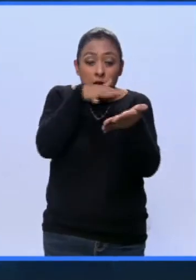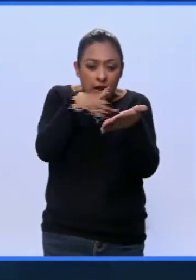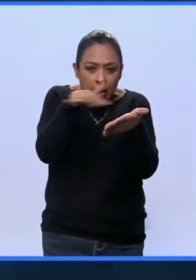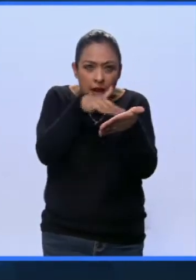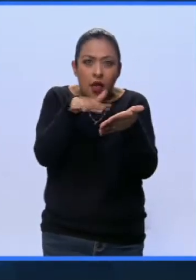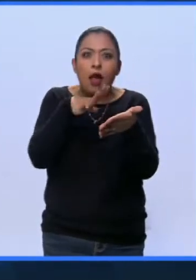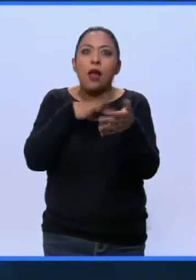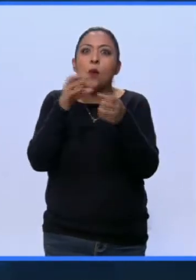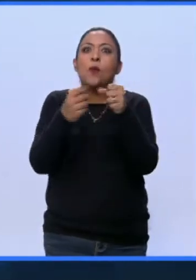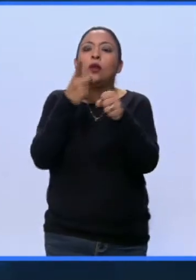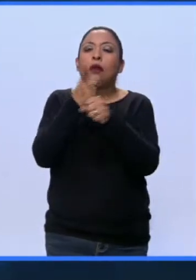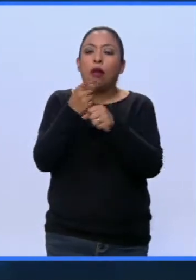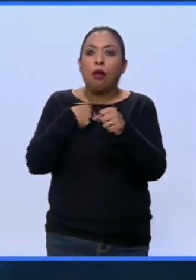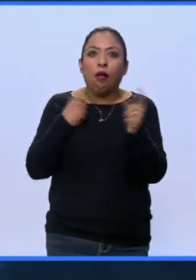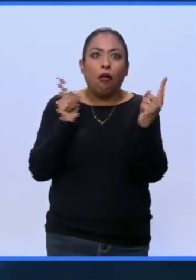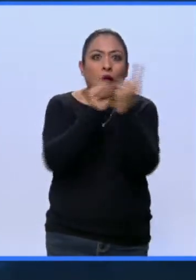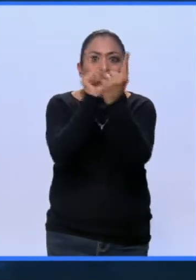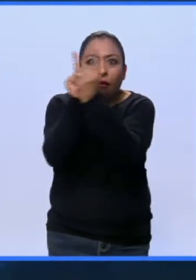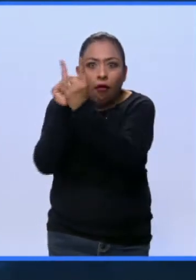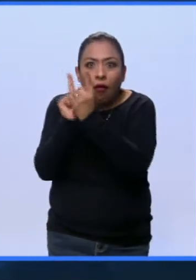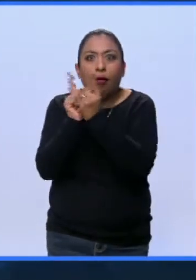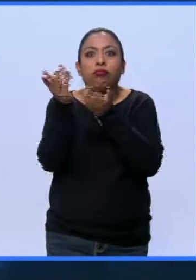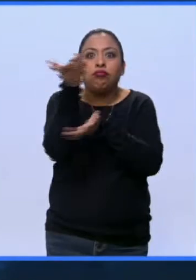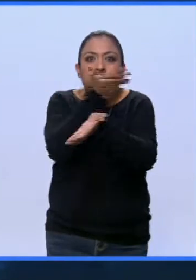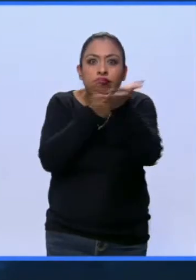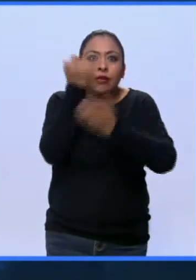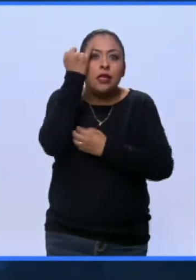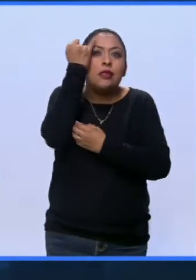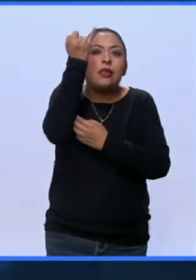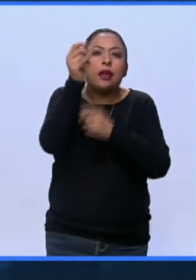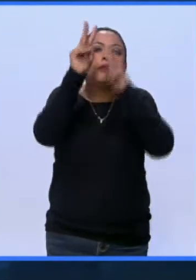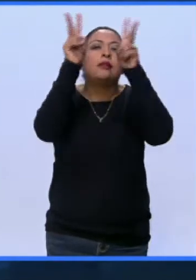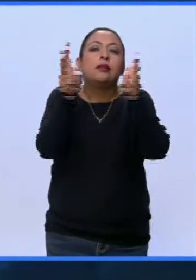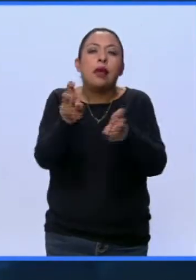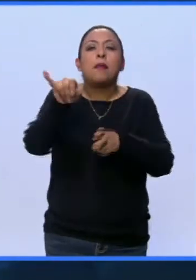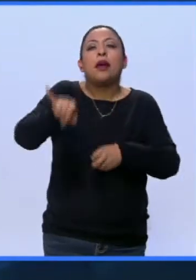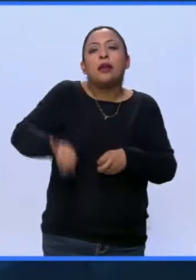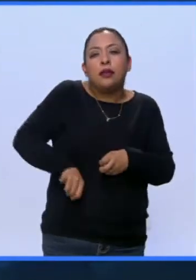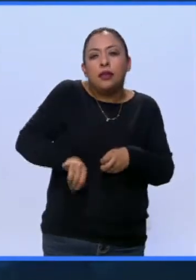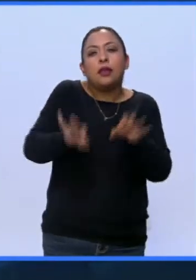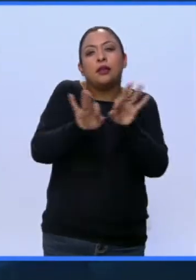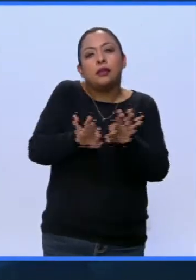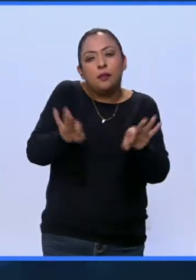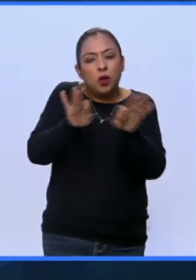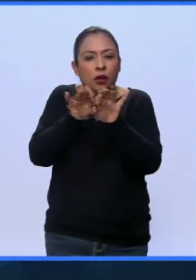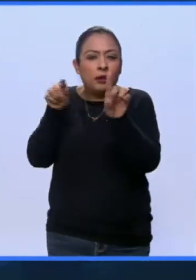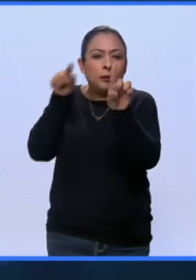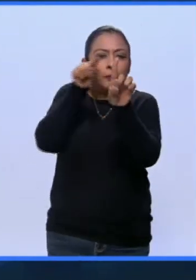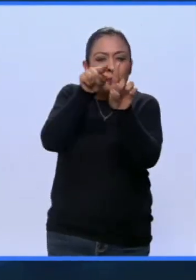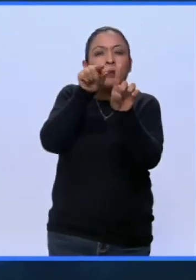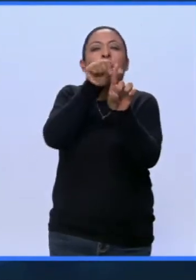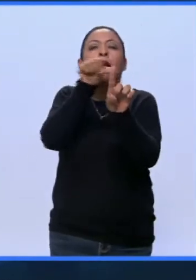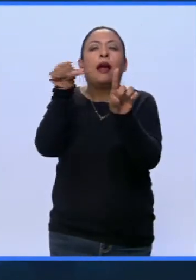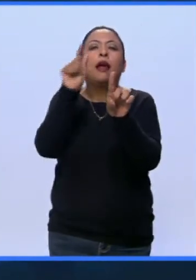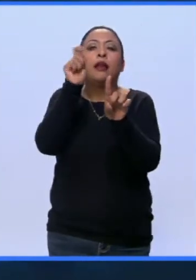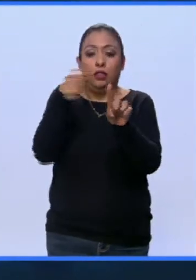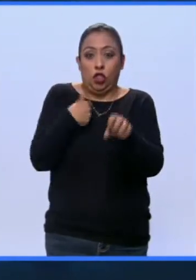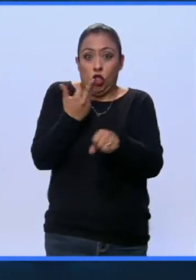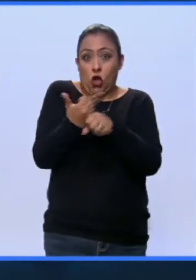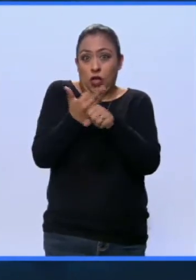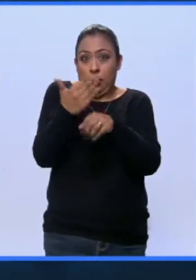en el que encontrarse, compartir las ideas, compartir una serie de intereses, que son luego los están relacionados